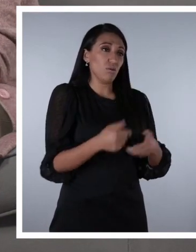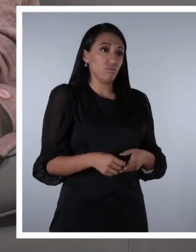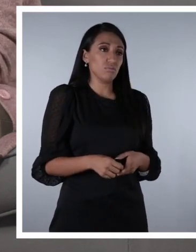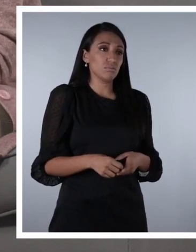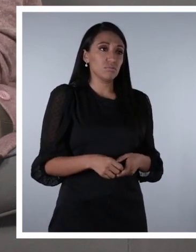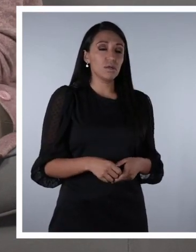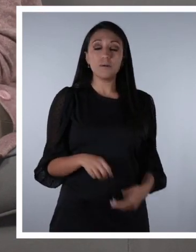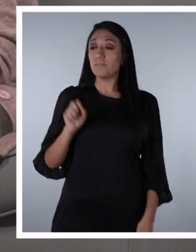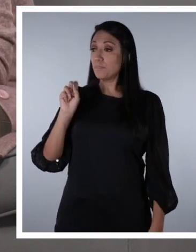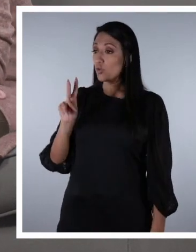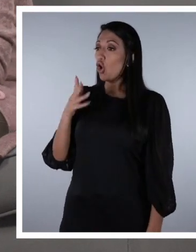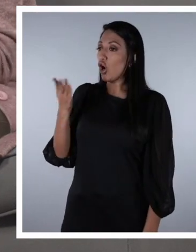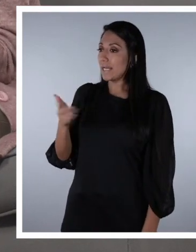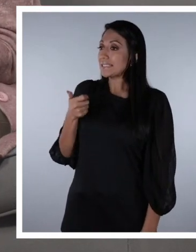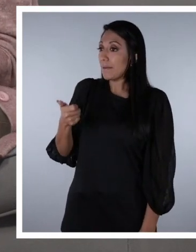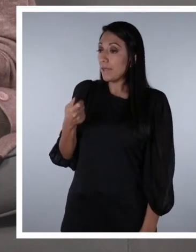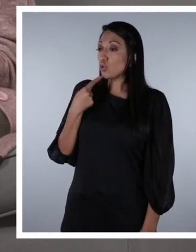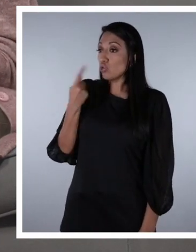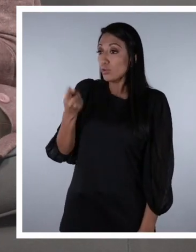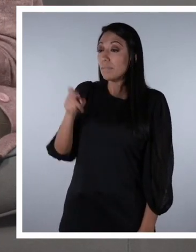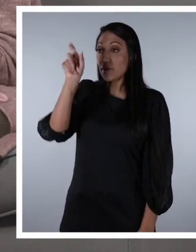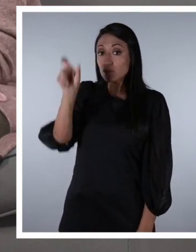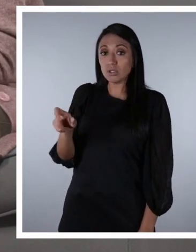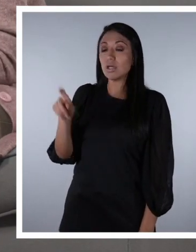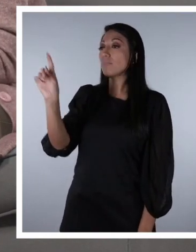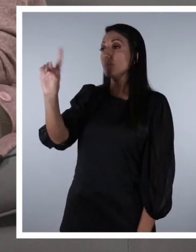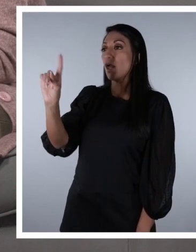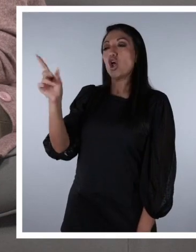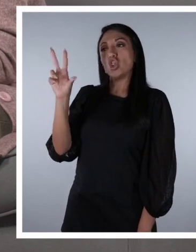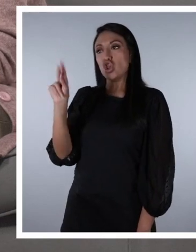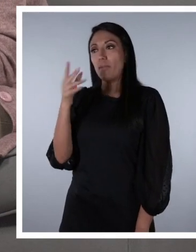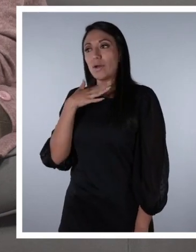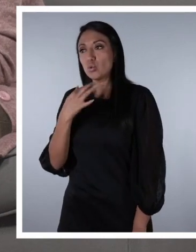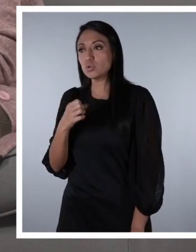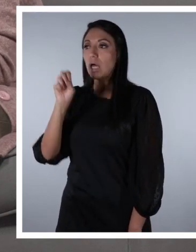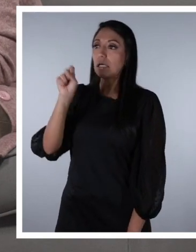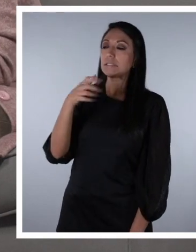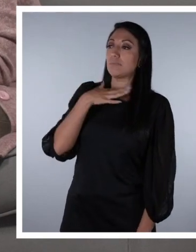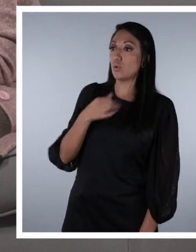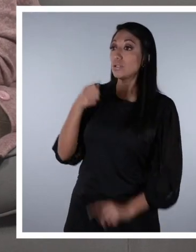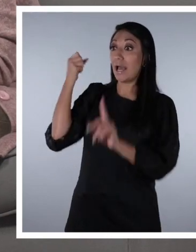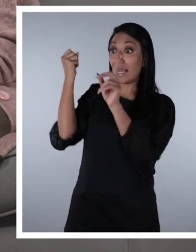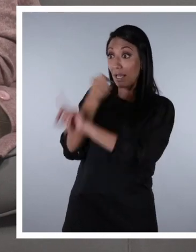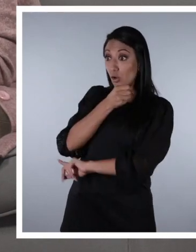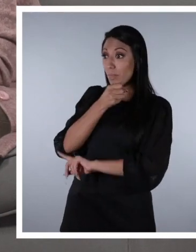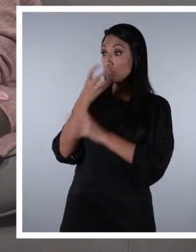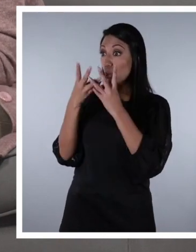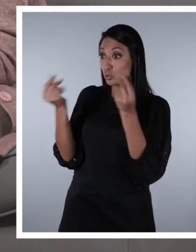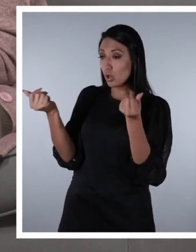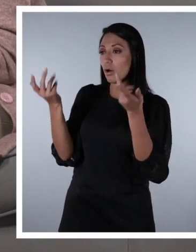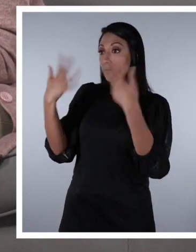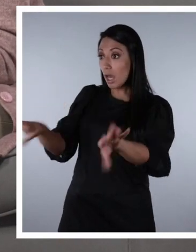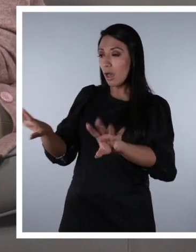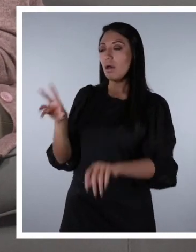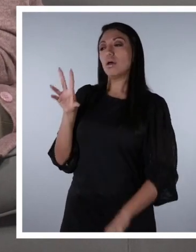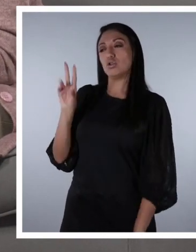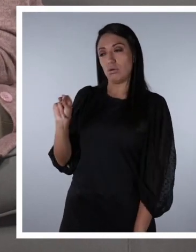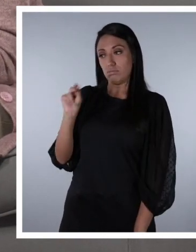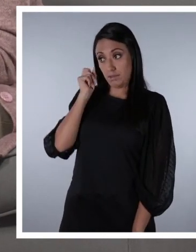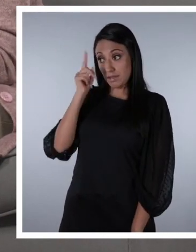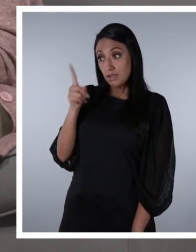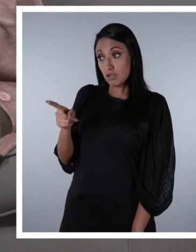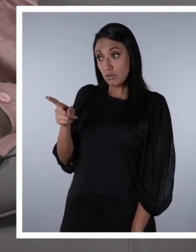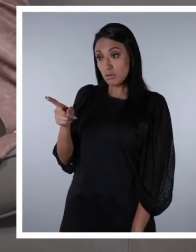Sí, probablemente. Tú tienes que decirles a las personas qué es lo que no te molesta. Nunca, nunca los golpes o los insultos son una opción. ¿Entendido?